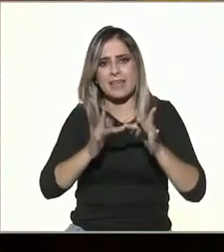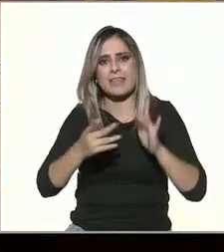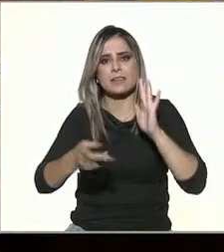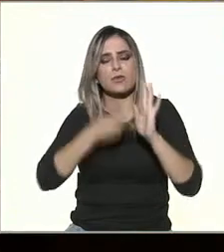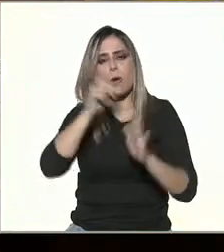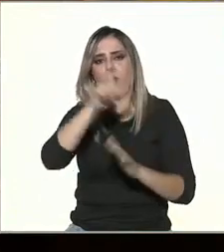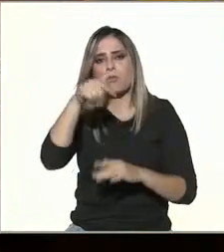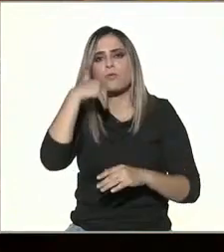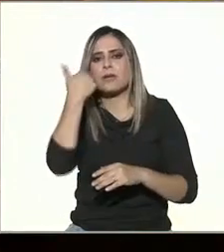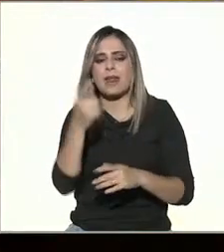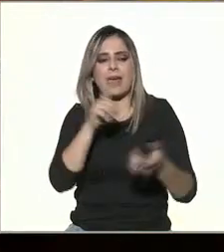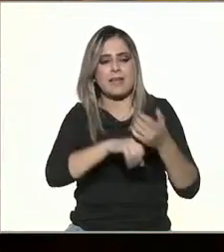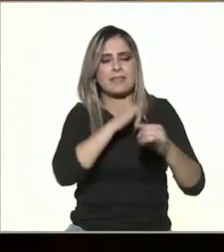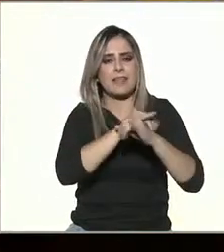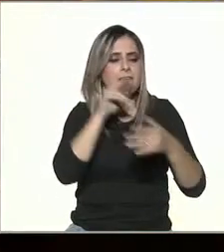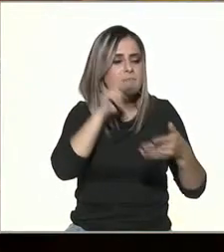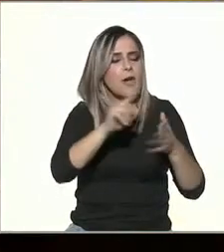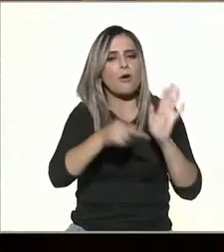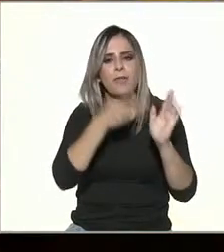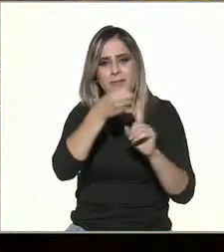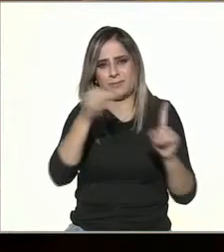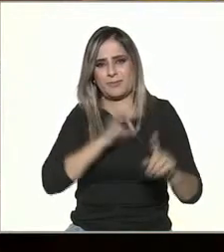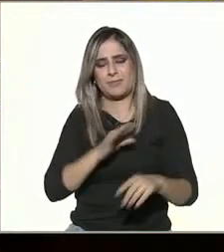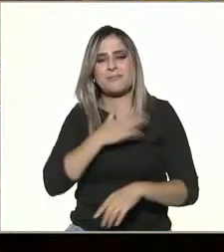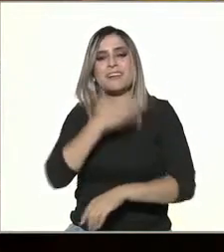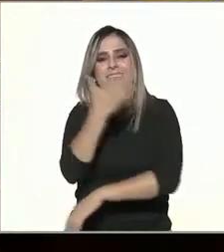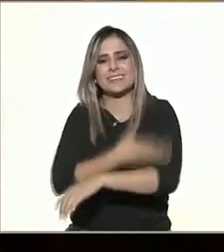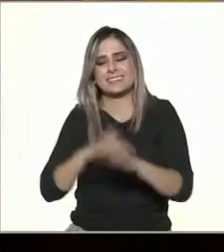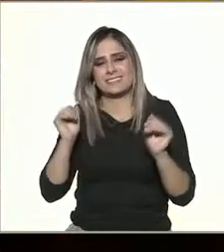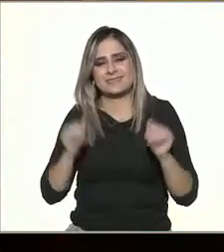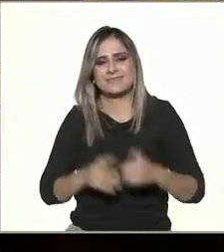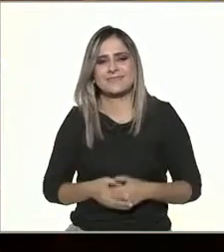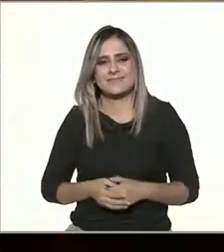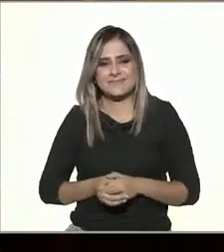cuando quieran en línea gracias a todos buenas tardes